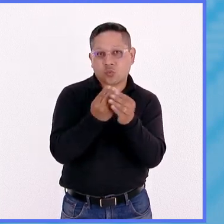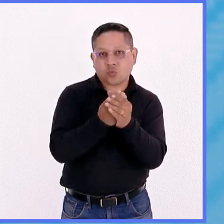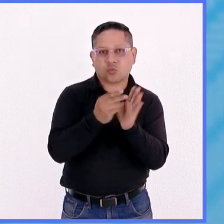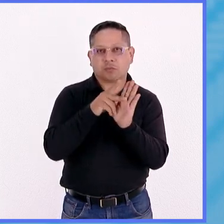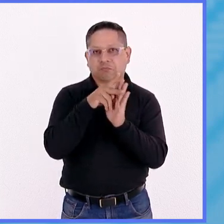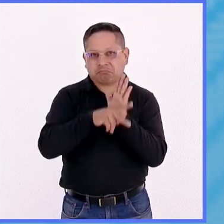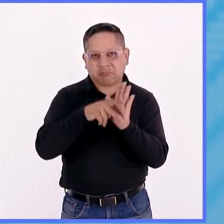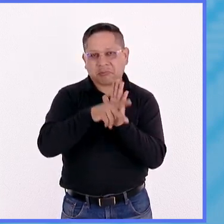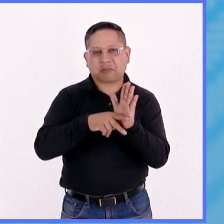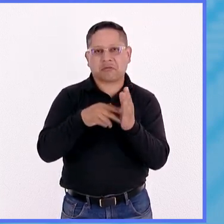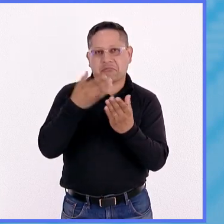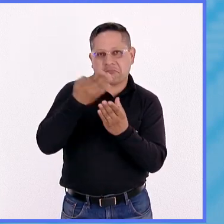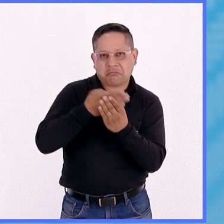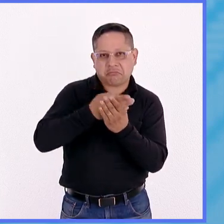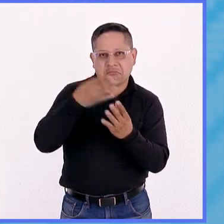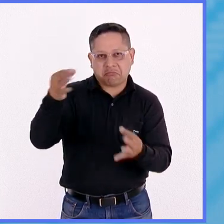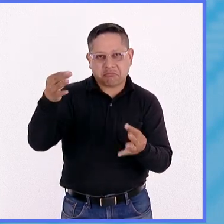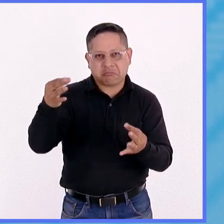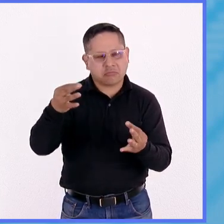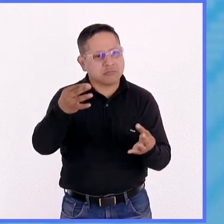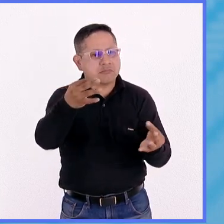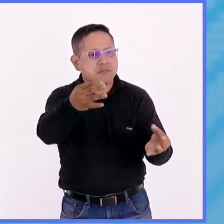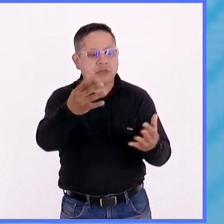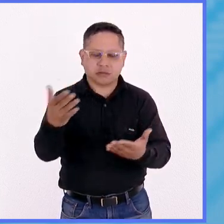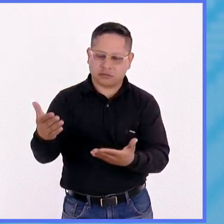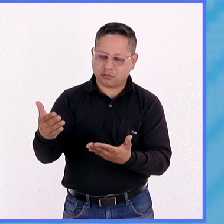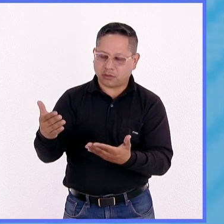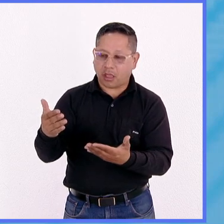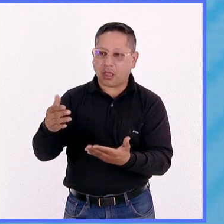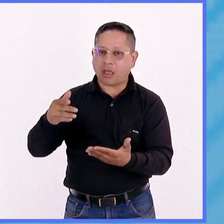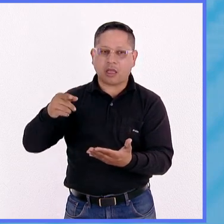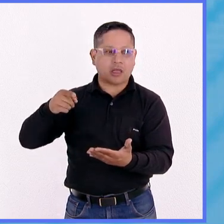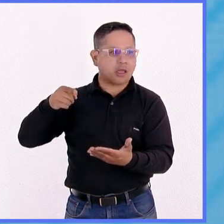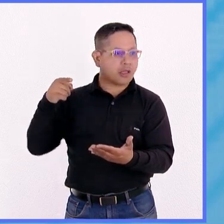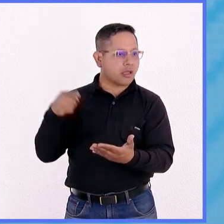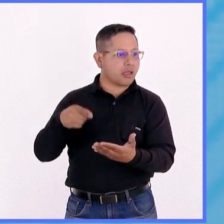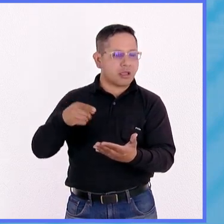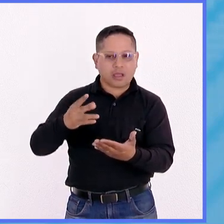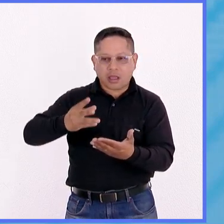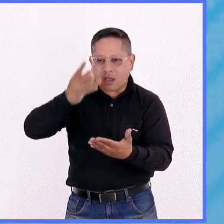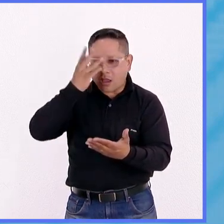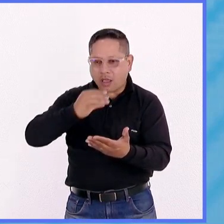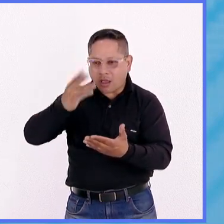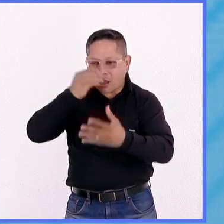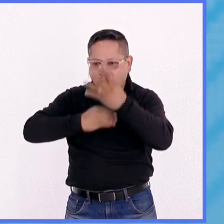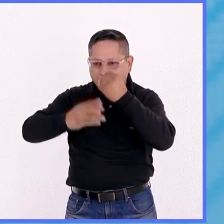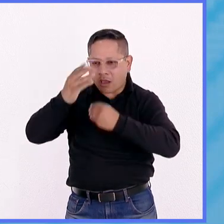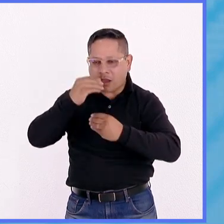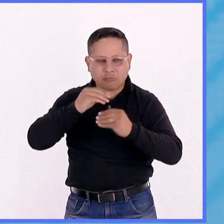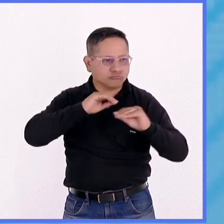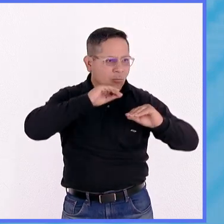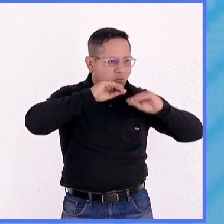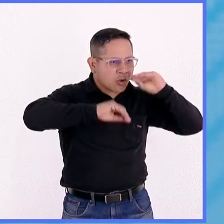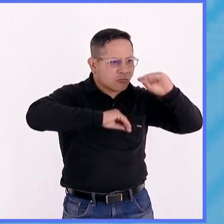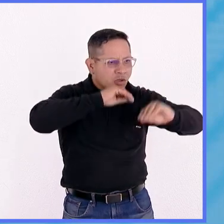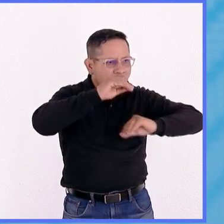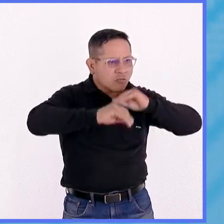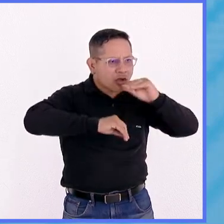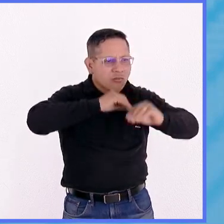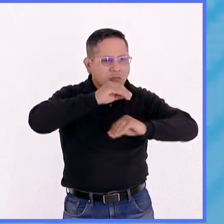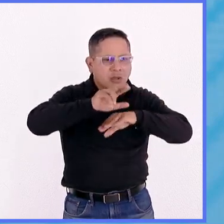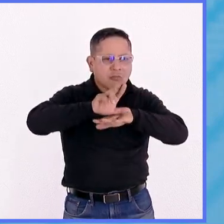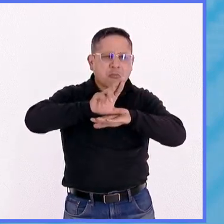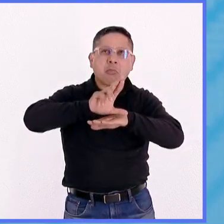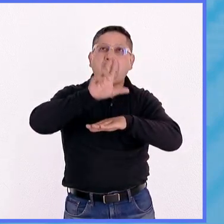videos, de documentación que les sirven para aprender y poder desarrollar en efecto las diferentes etapas y